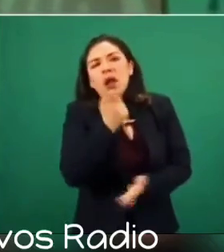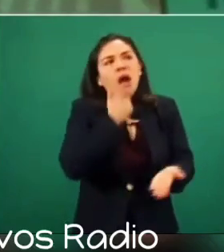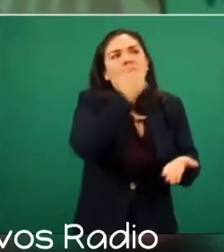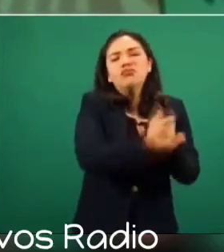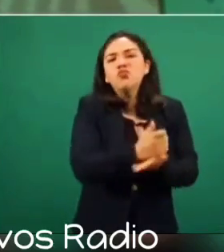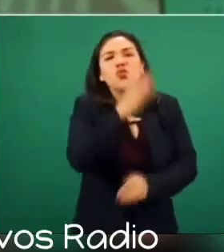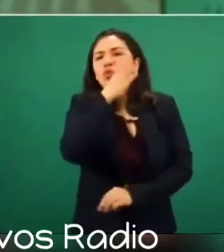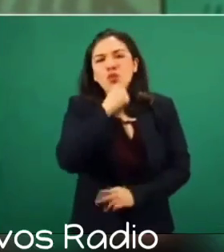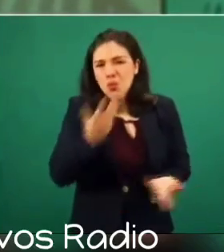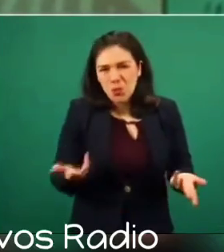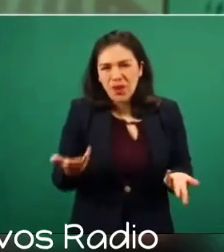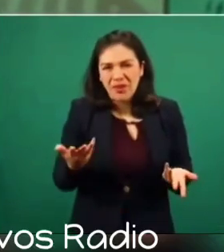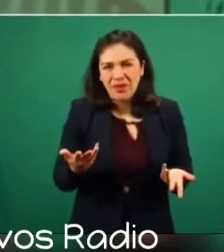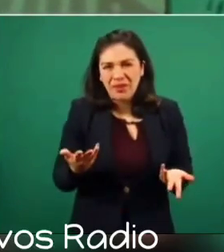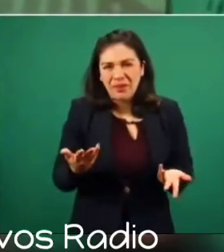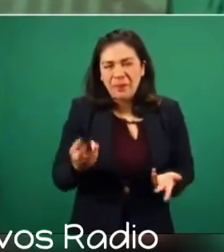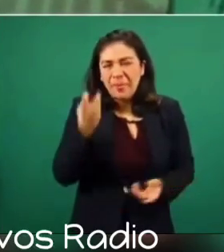públicas.